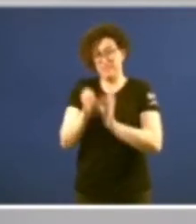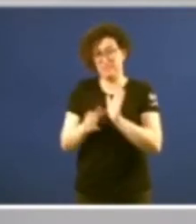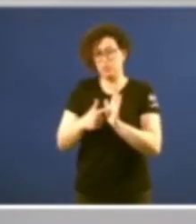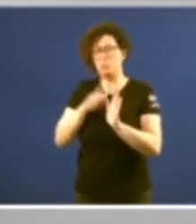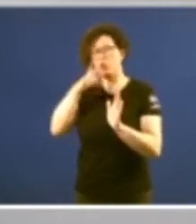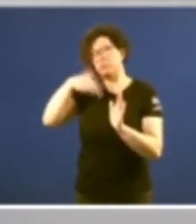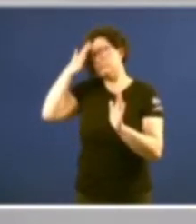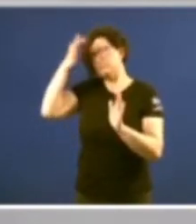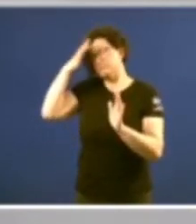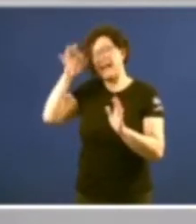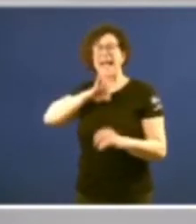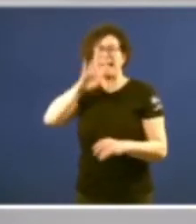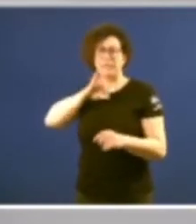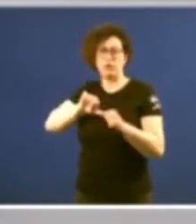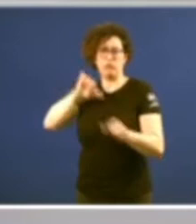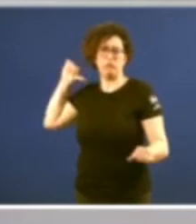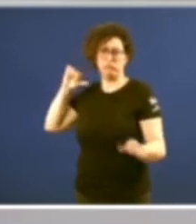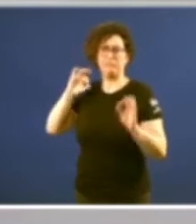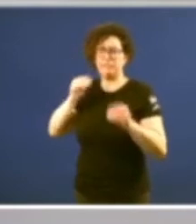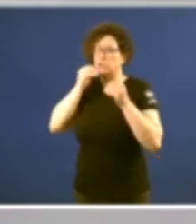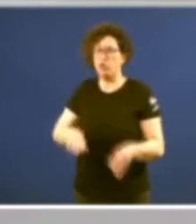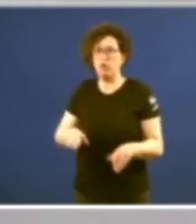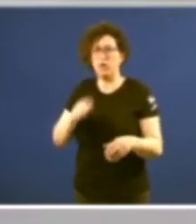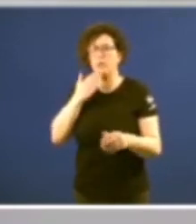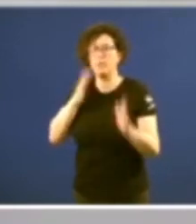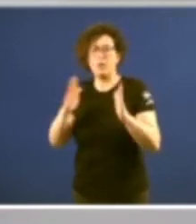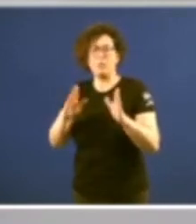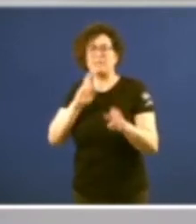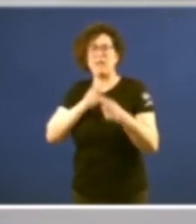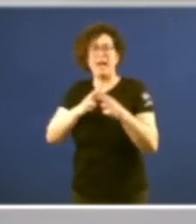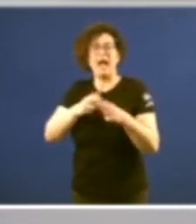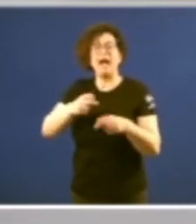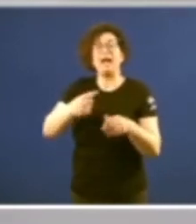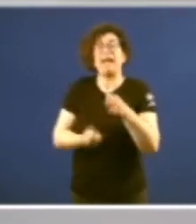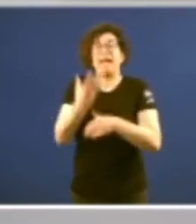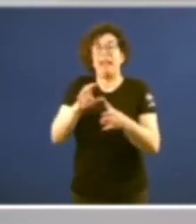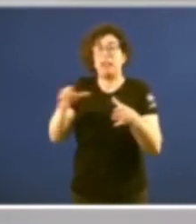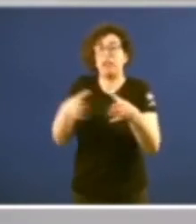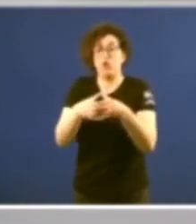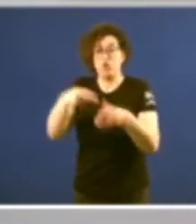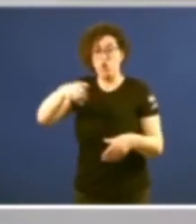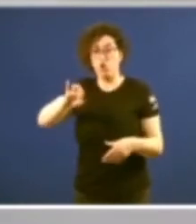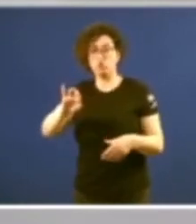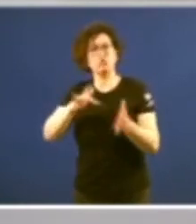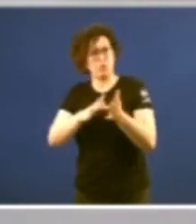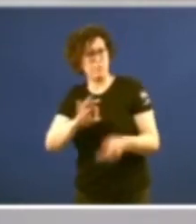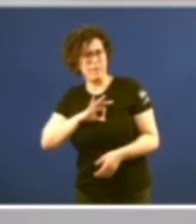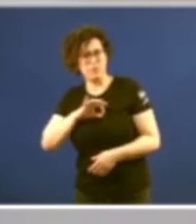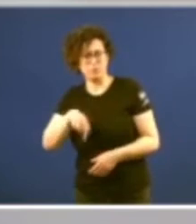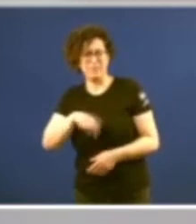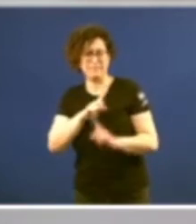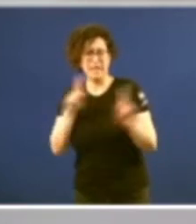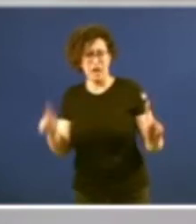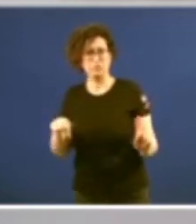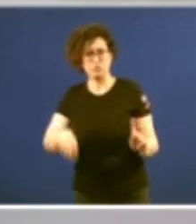galeguismo histórico que vivía das fontes como a xeración nos calardoada coa medalla do Parlamento deste ano